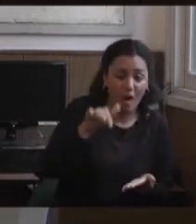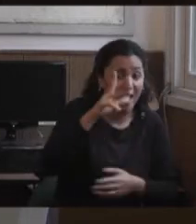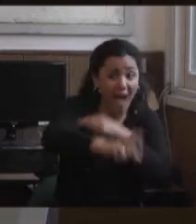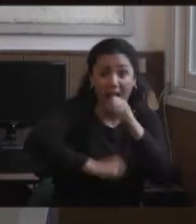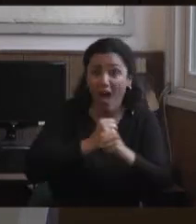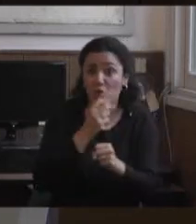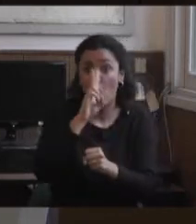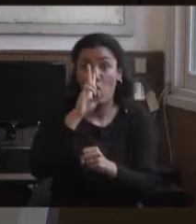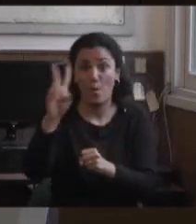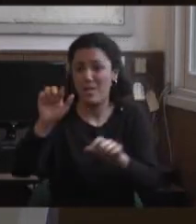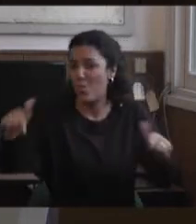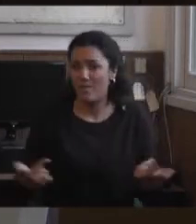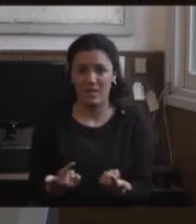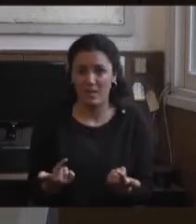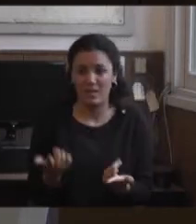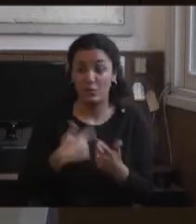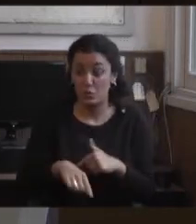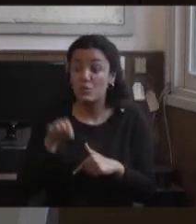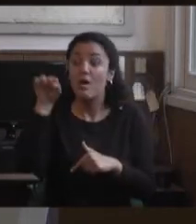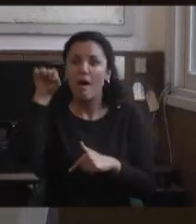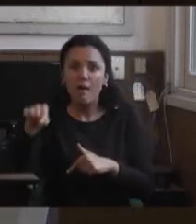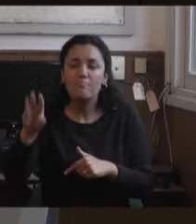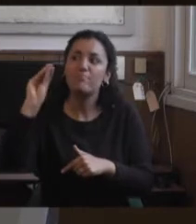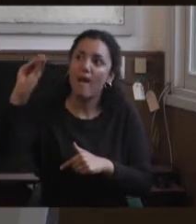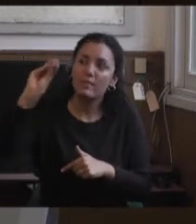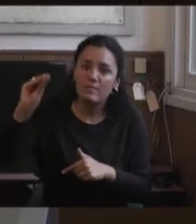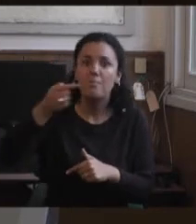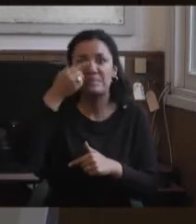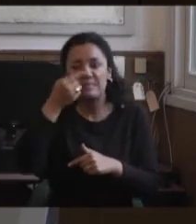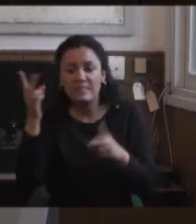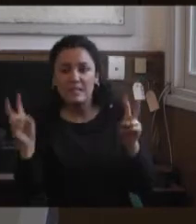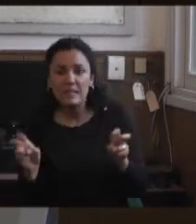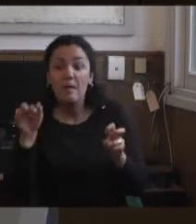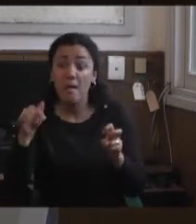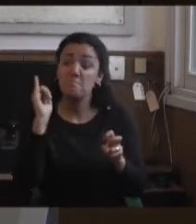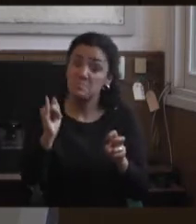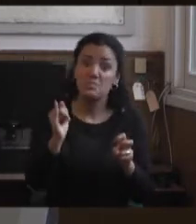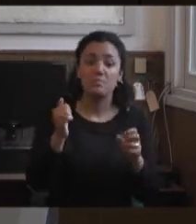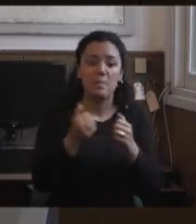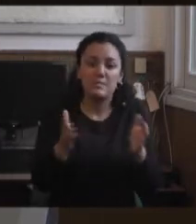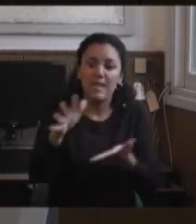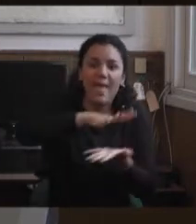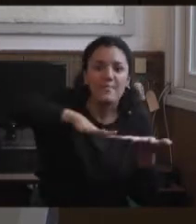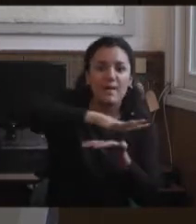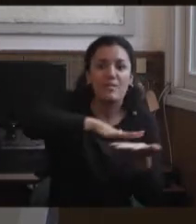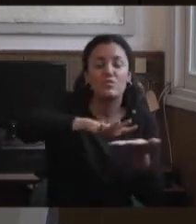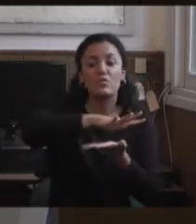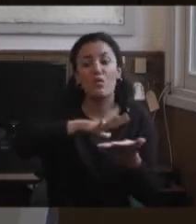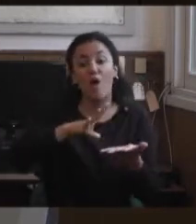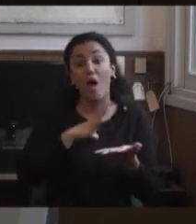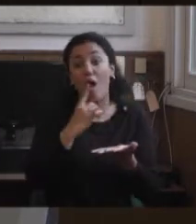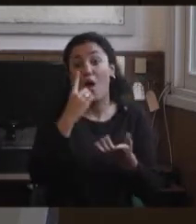nada de eso, nos dicen que sí, nos dan un espacio y ahí hacemos una jornada que invitamos a varias